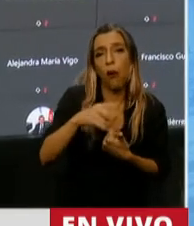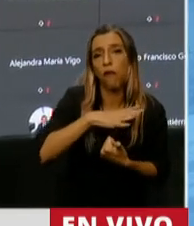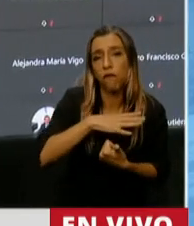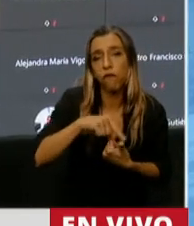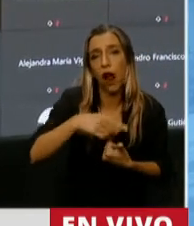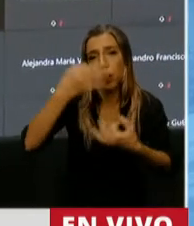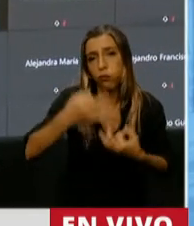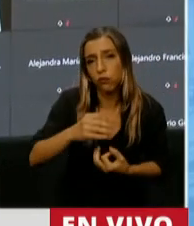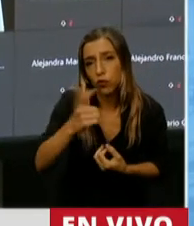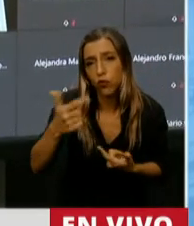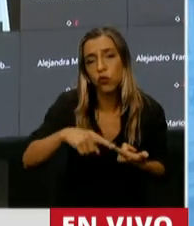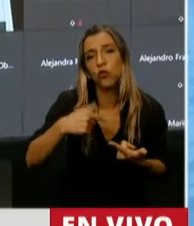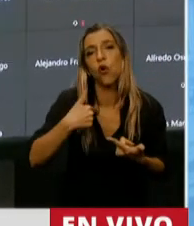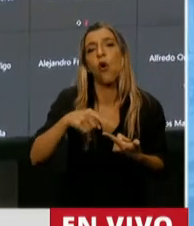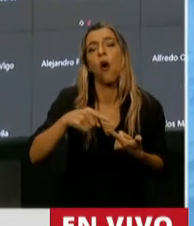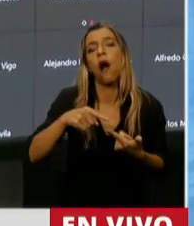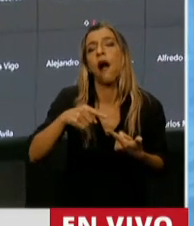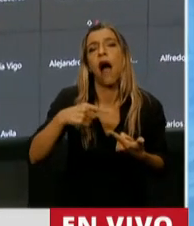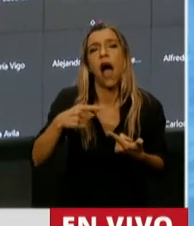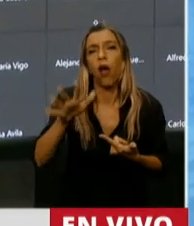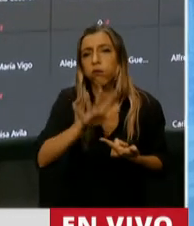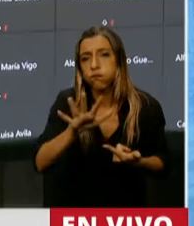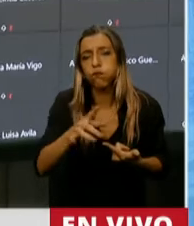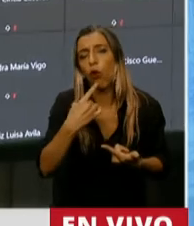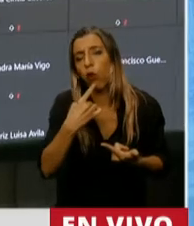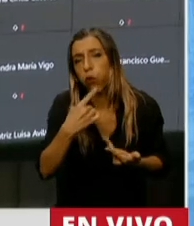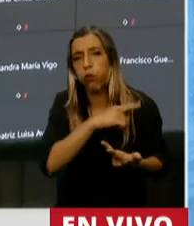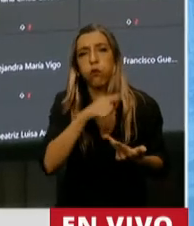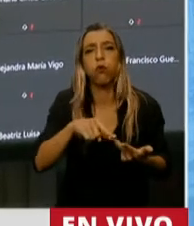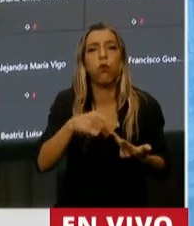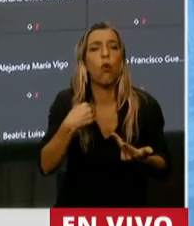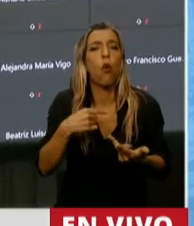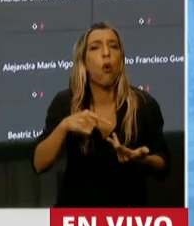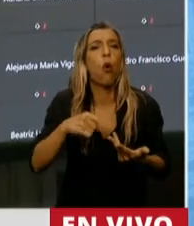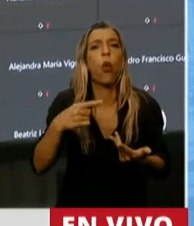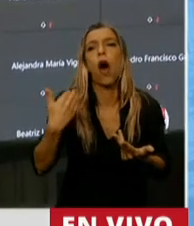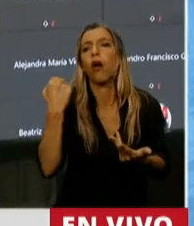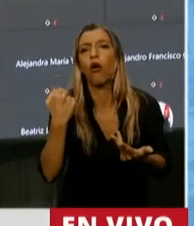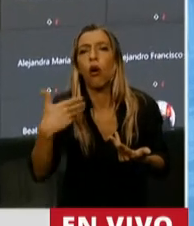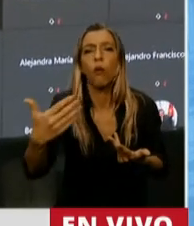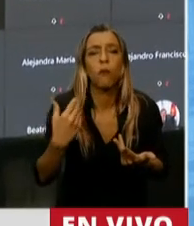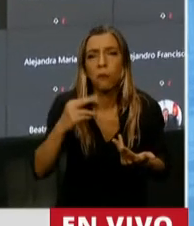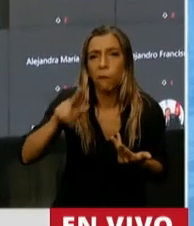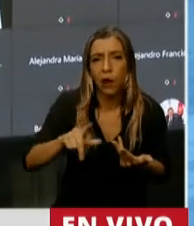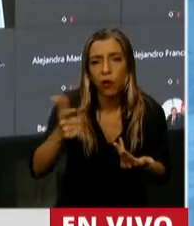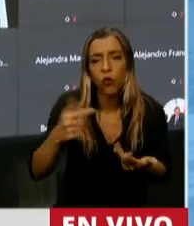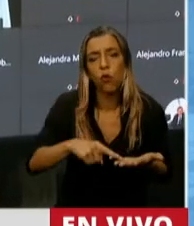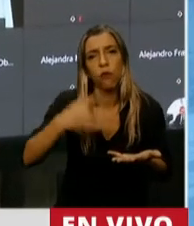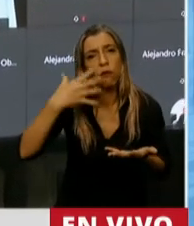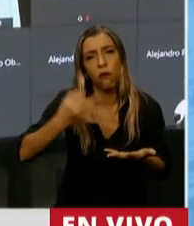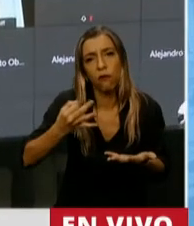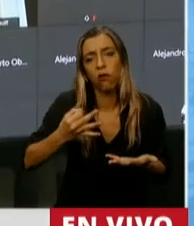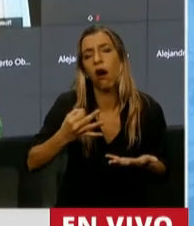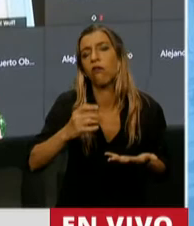inconsistente, que tiene incertidumbres sobre las variables económicas, que no es realista.